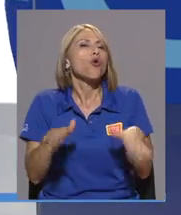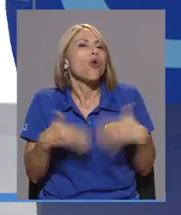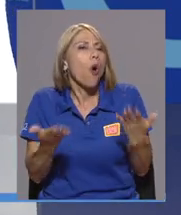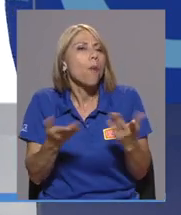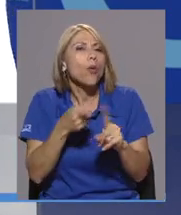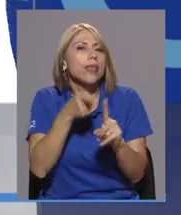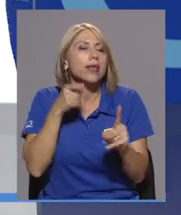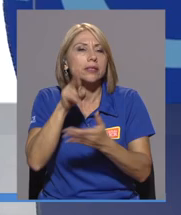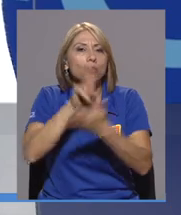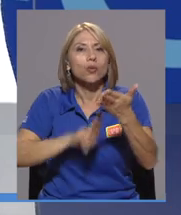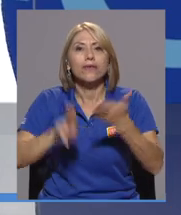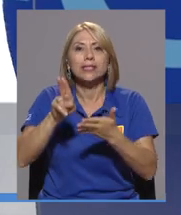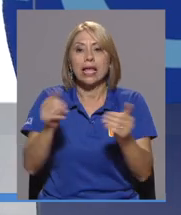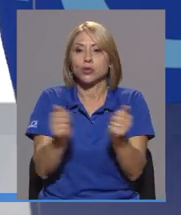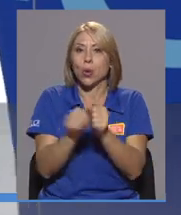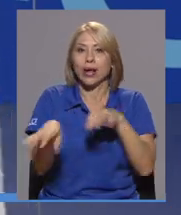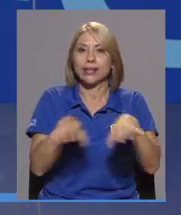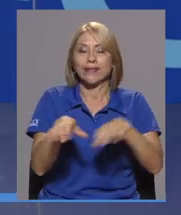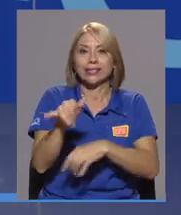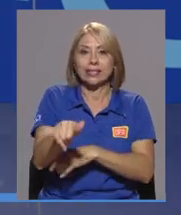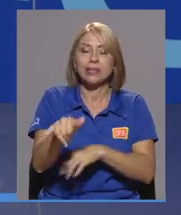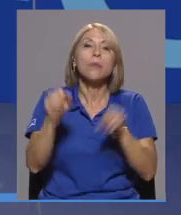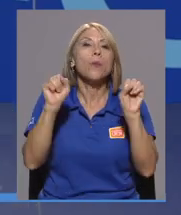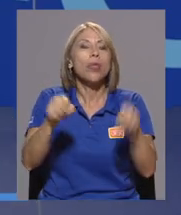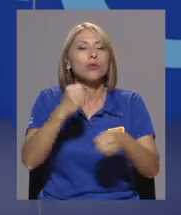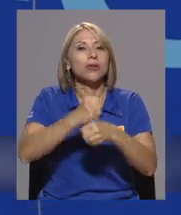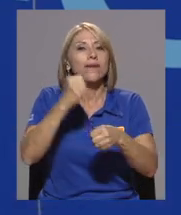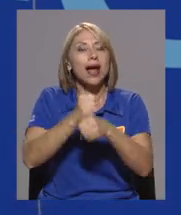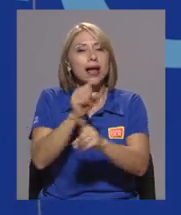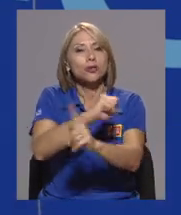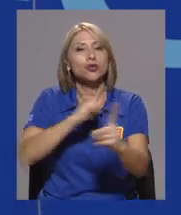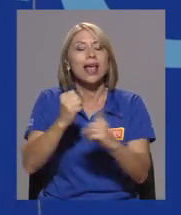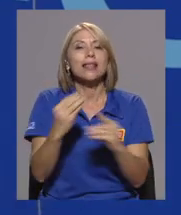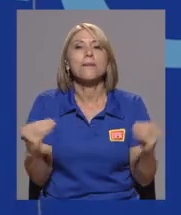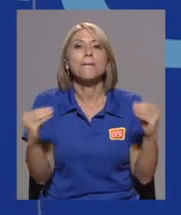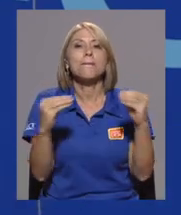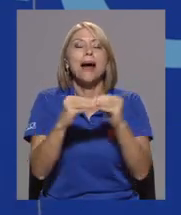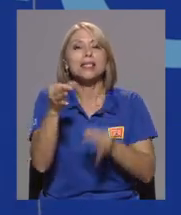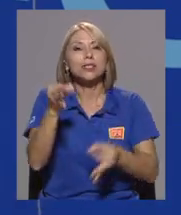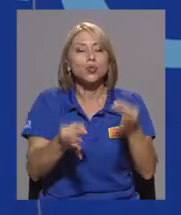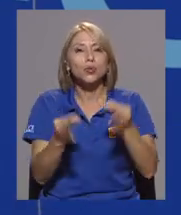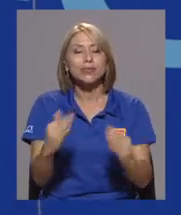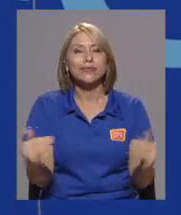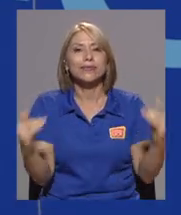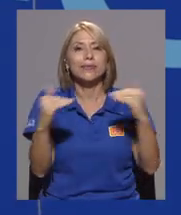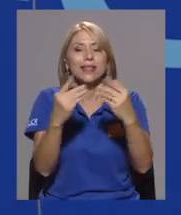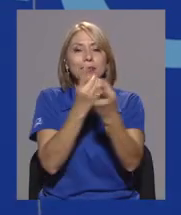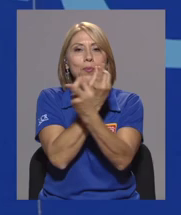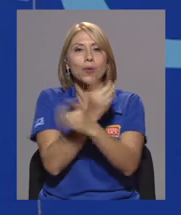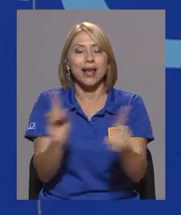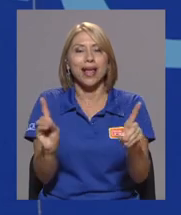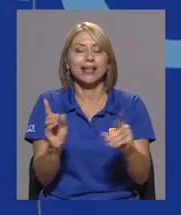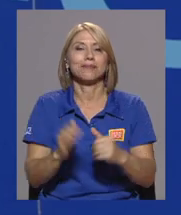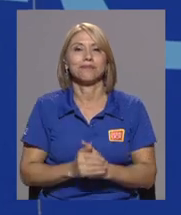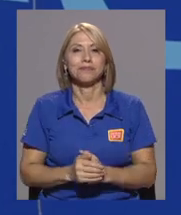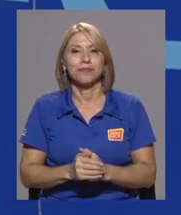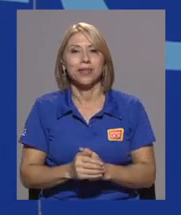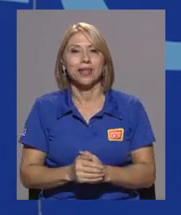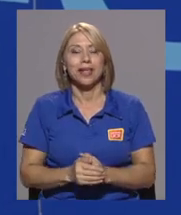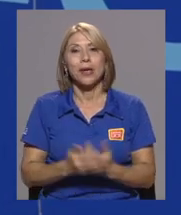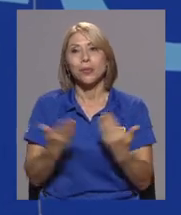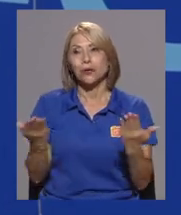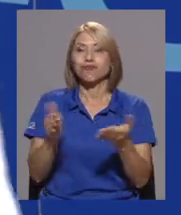muy, muy positiva en cuanto a cómo desde las universidades con espacios como estos podemos trabajar esas sociedades más